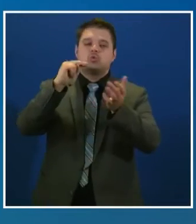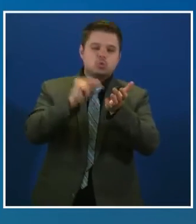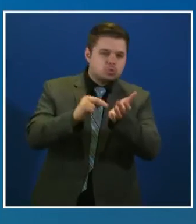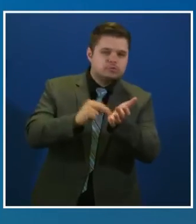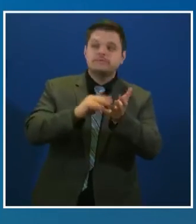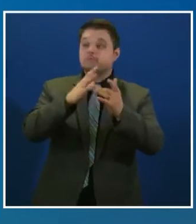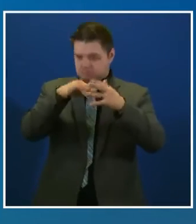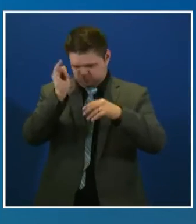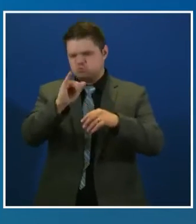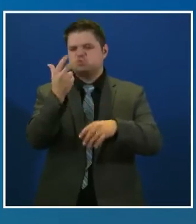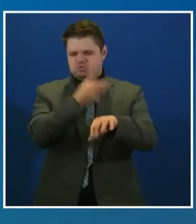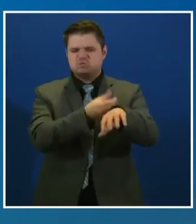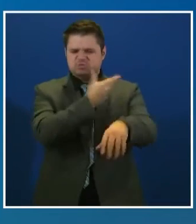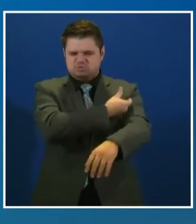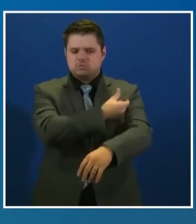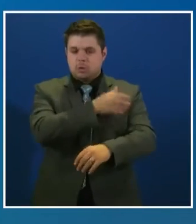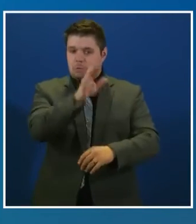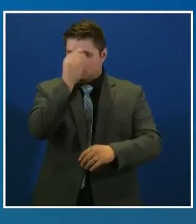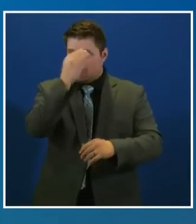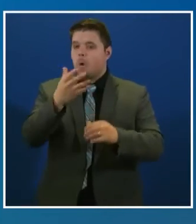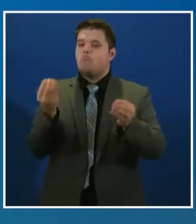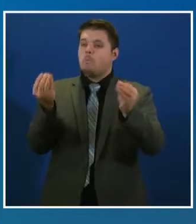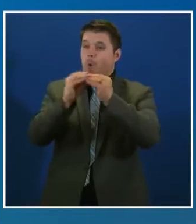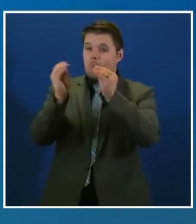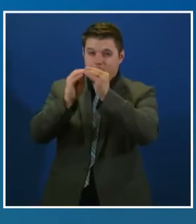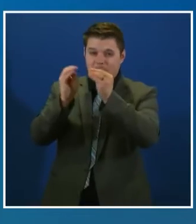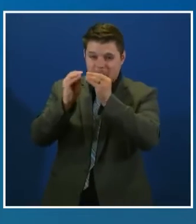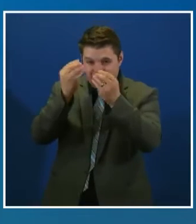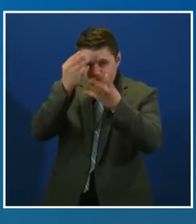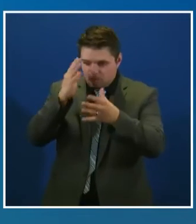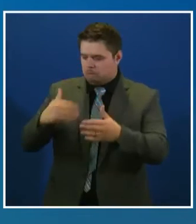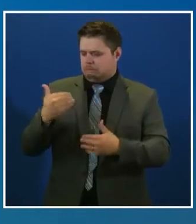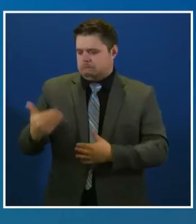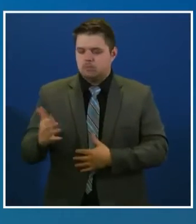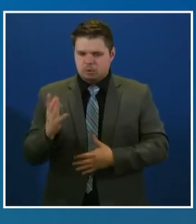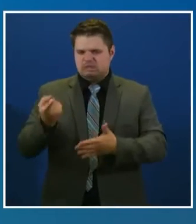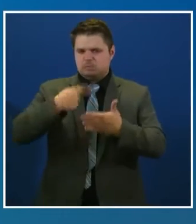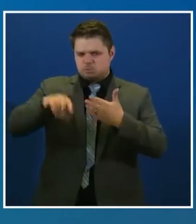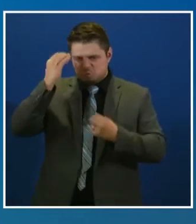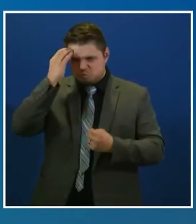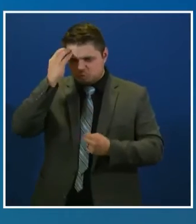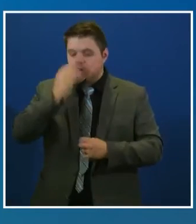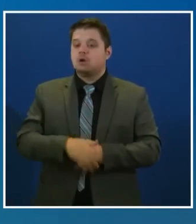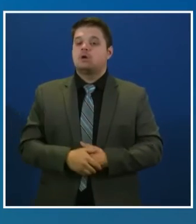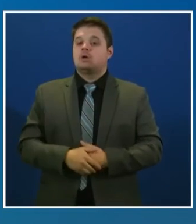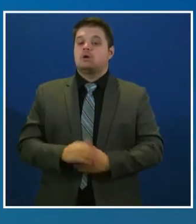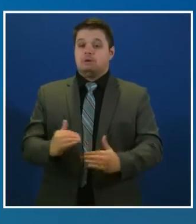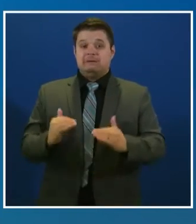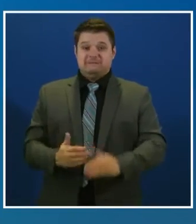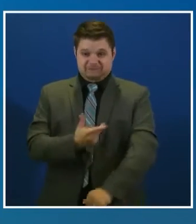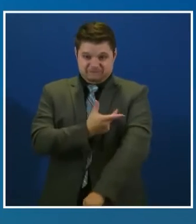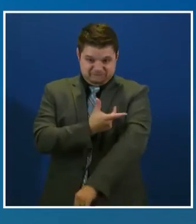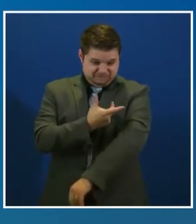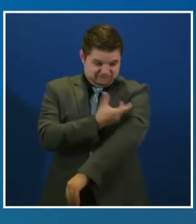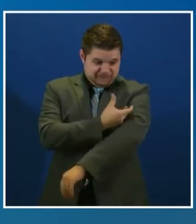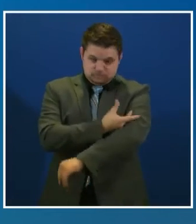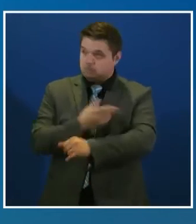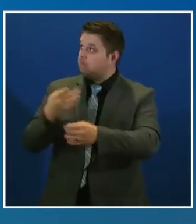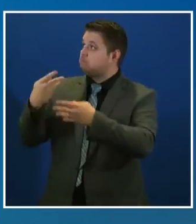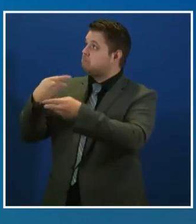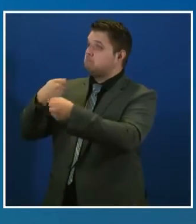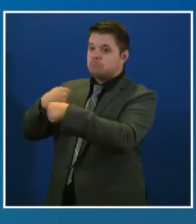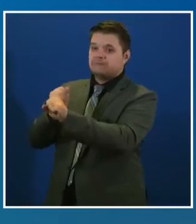positivas sobre vacunas. La producción y distribución actual de vacunas va en aumento y la FDA ha aprobado una tercera vacuna